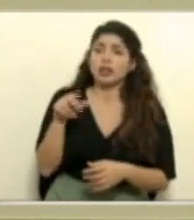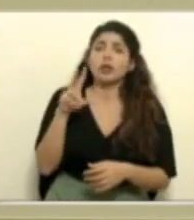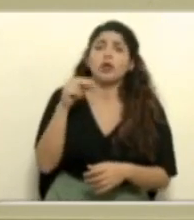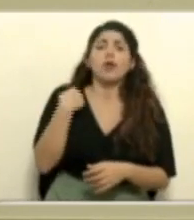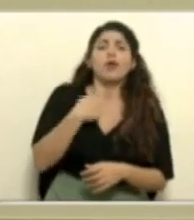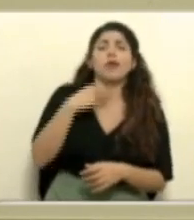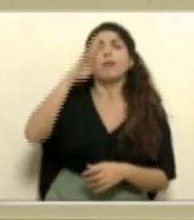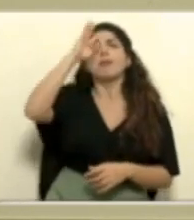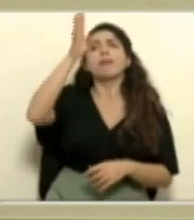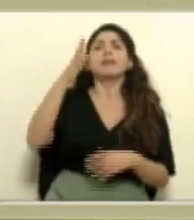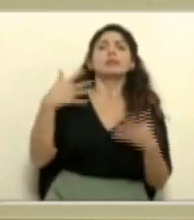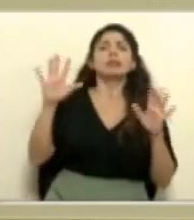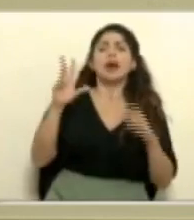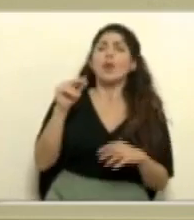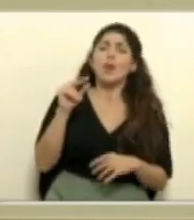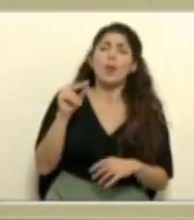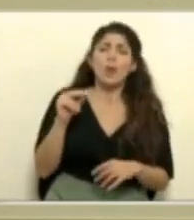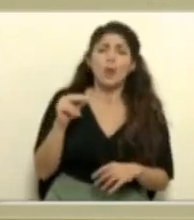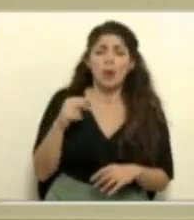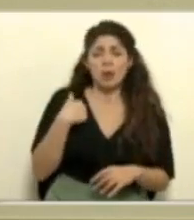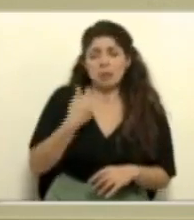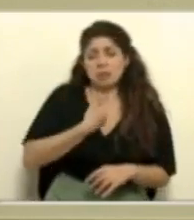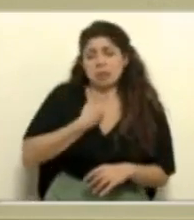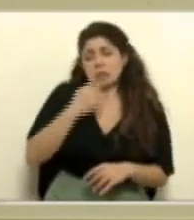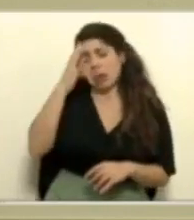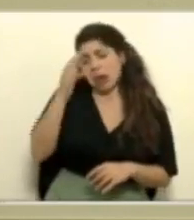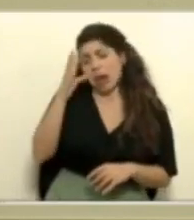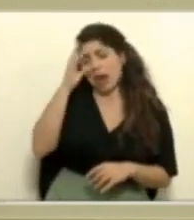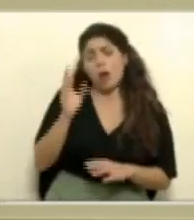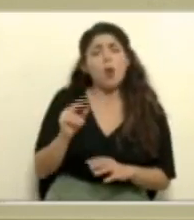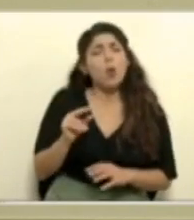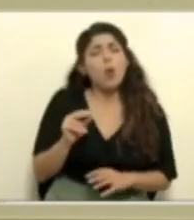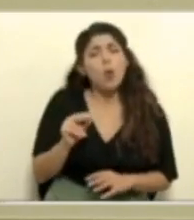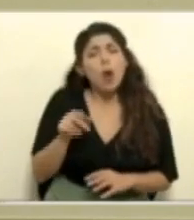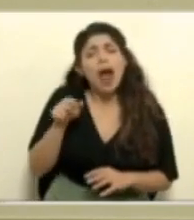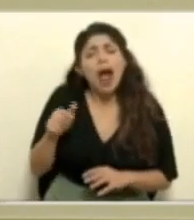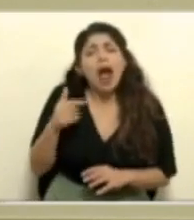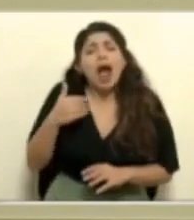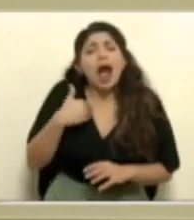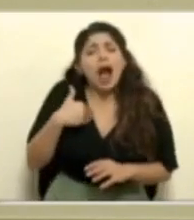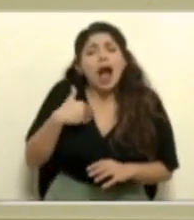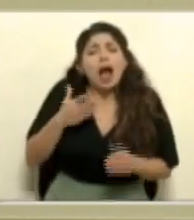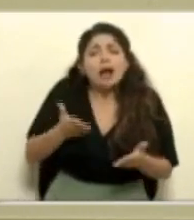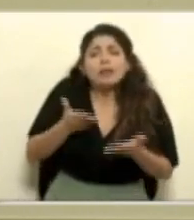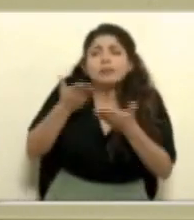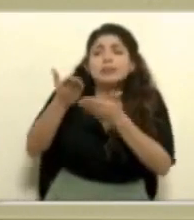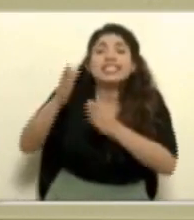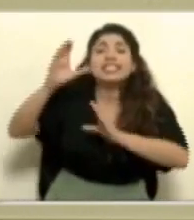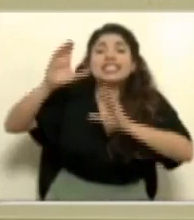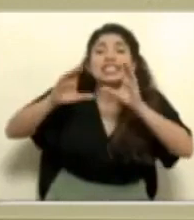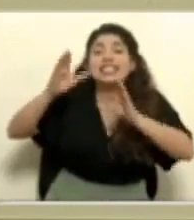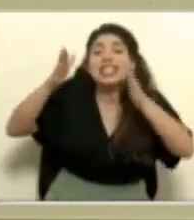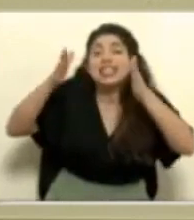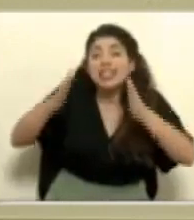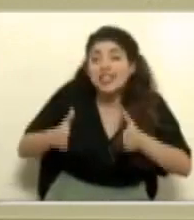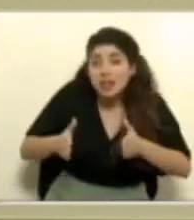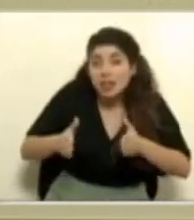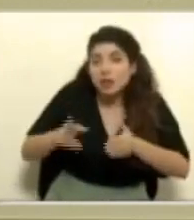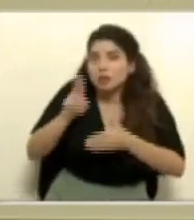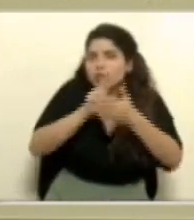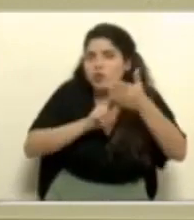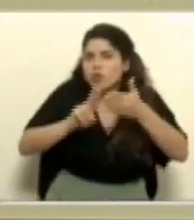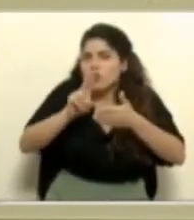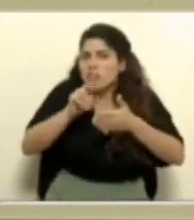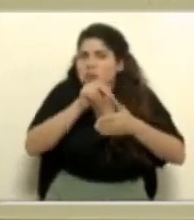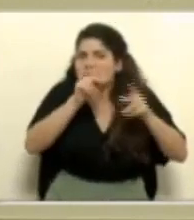antojo, no es un asunto subjetivo, sino que ya se ha llevado a diferentes grupos de científicos, de académicos,